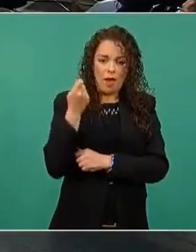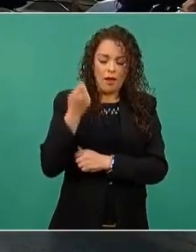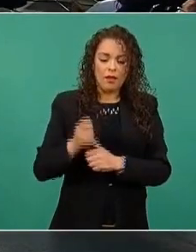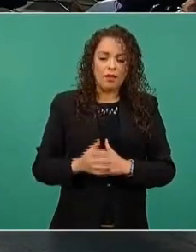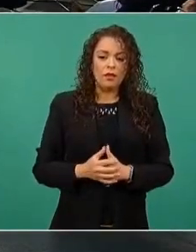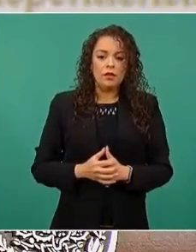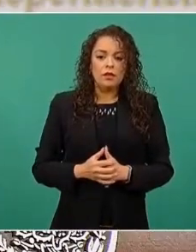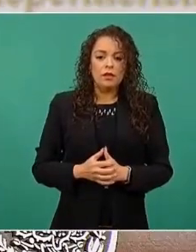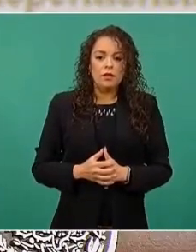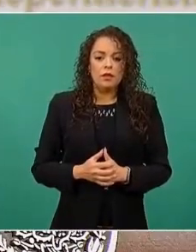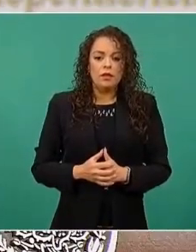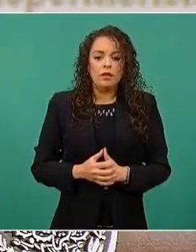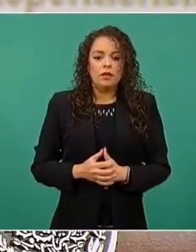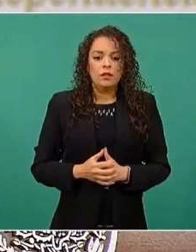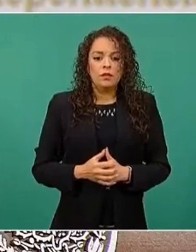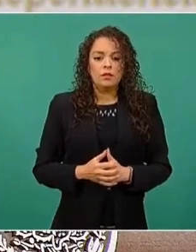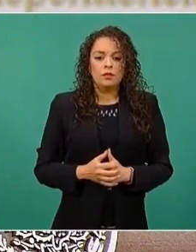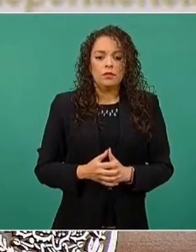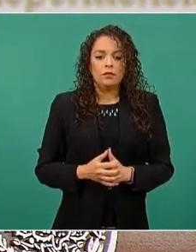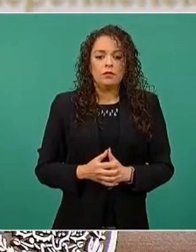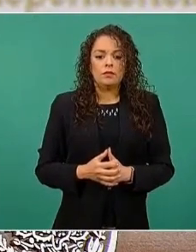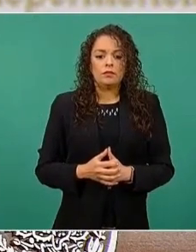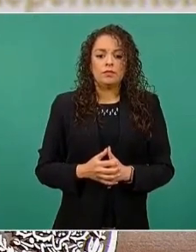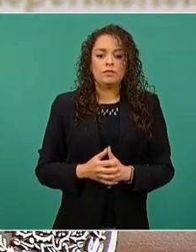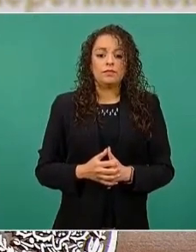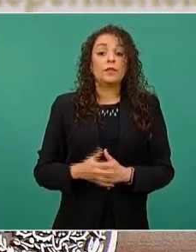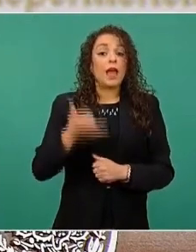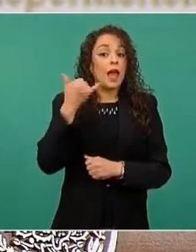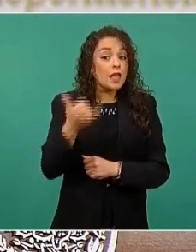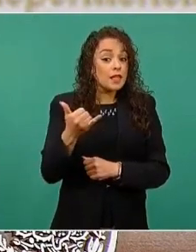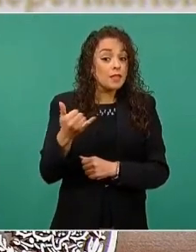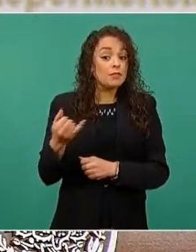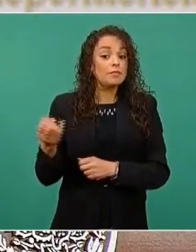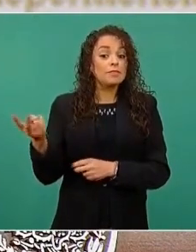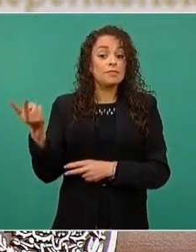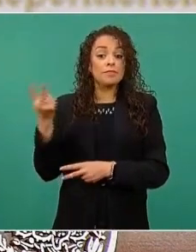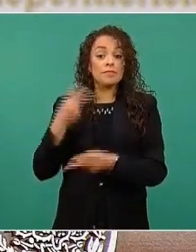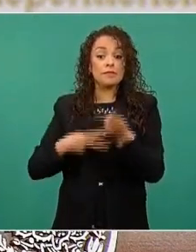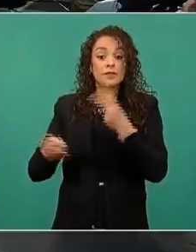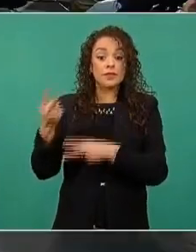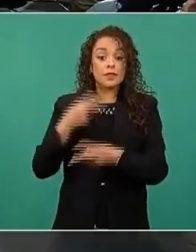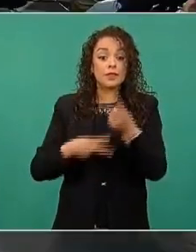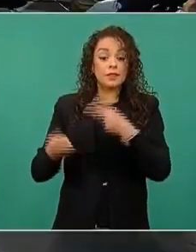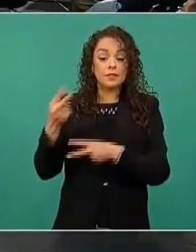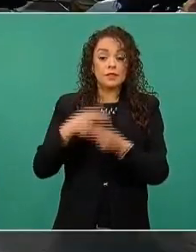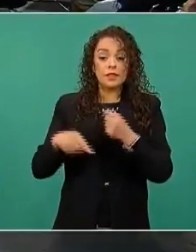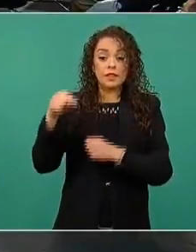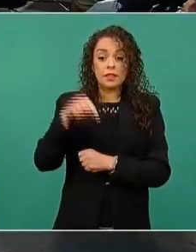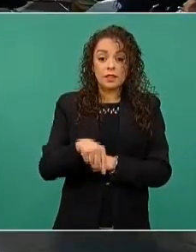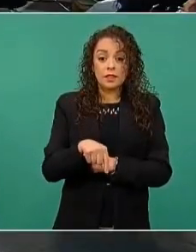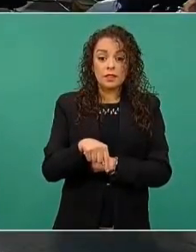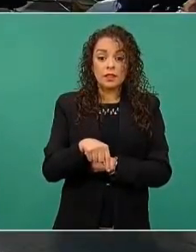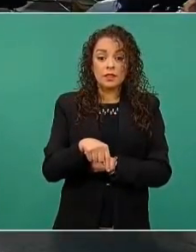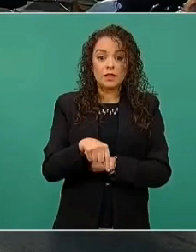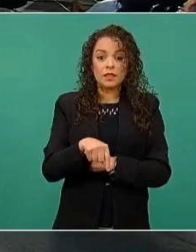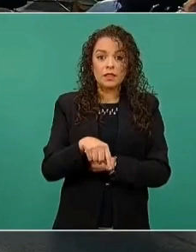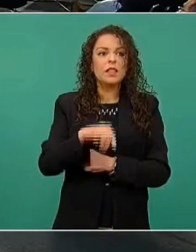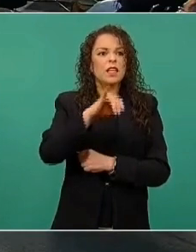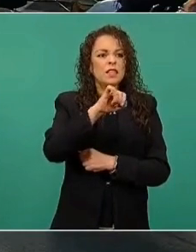venga, sí, para despedirla la